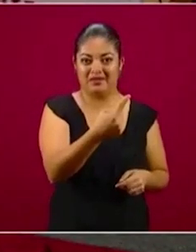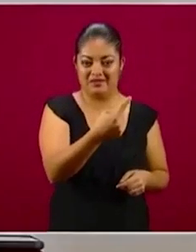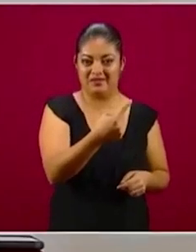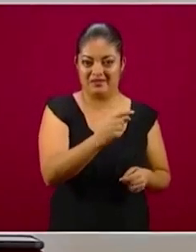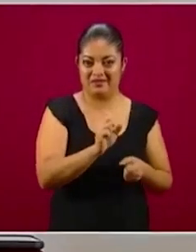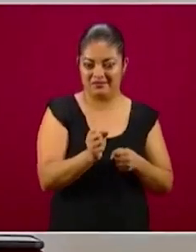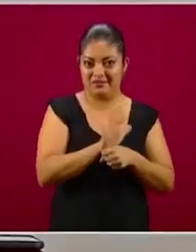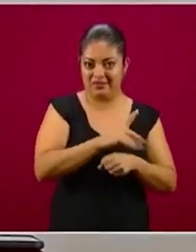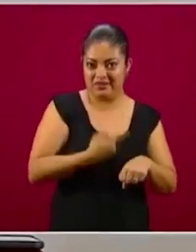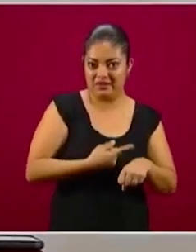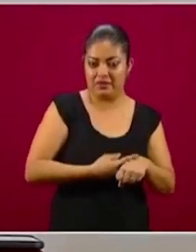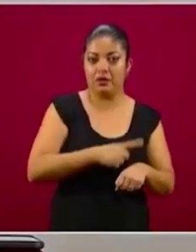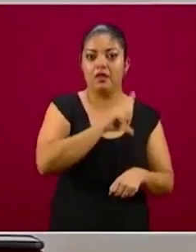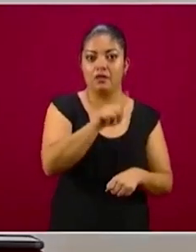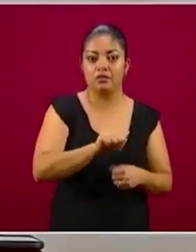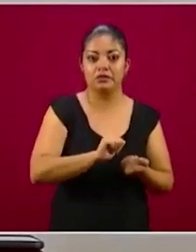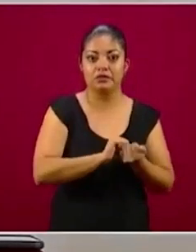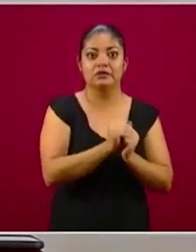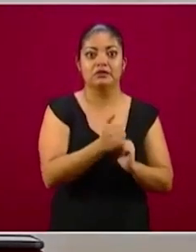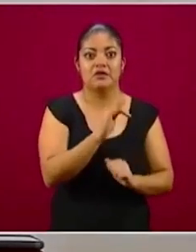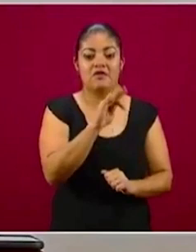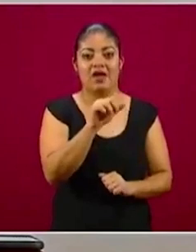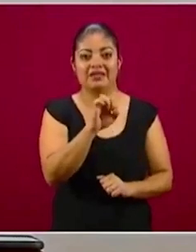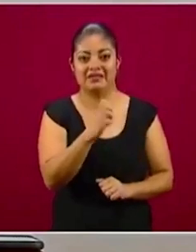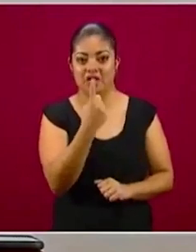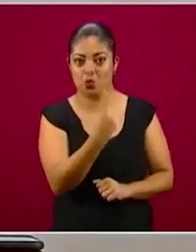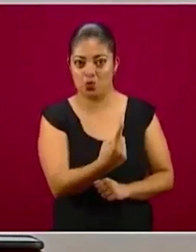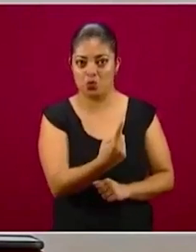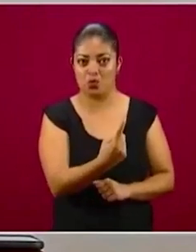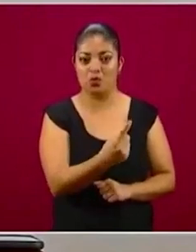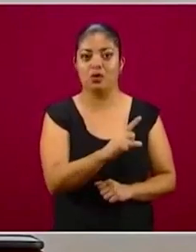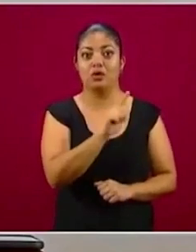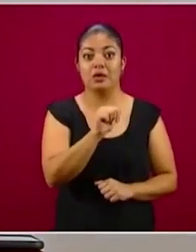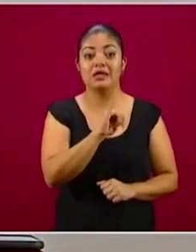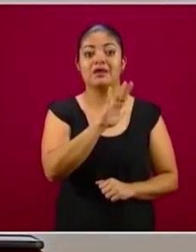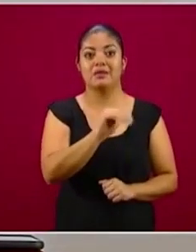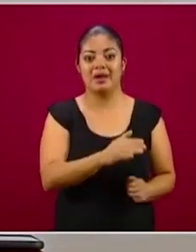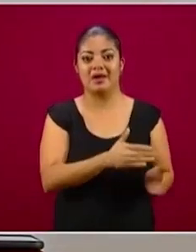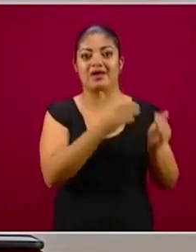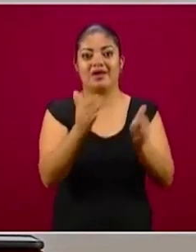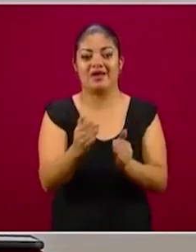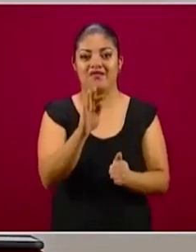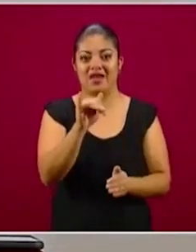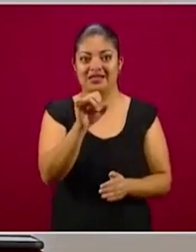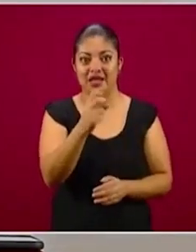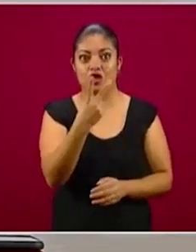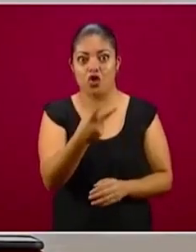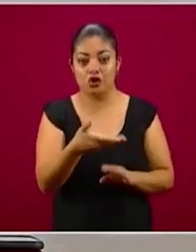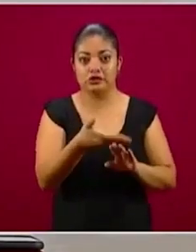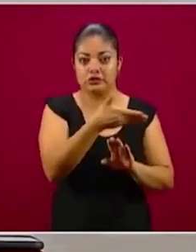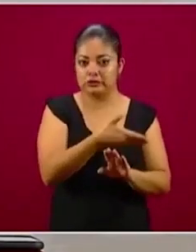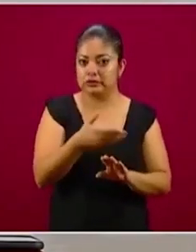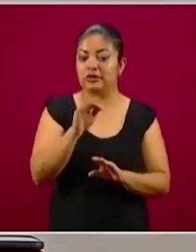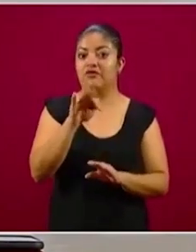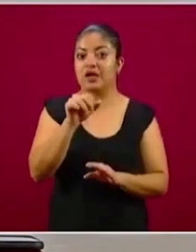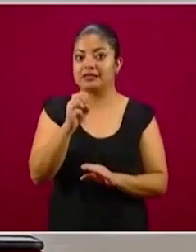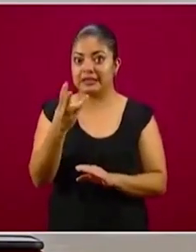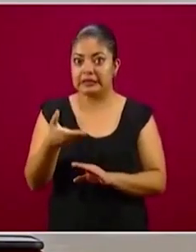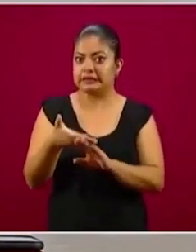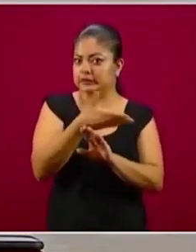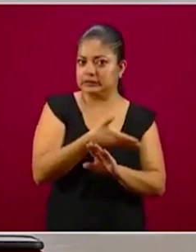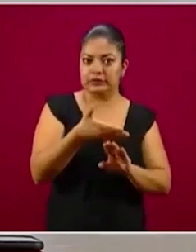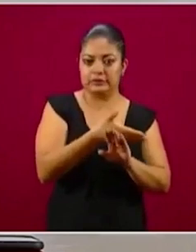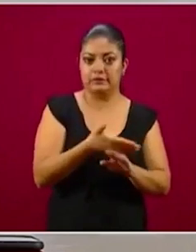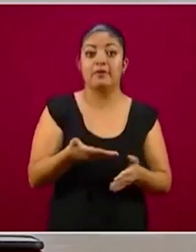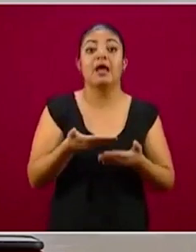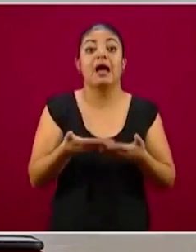entramos formalmente a toda la fase 1, cuando íbamos a pasar a la 2, cuando íbamos a pasar a la fase 3, etcétera. Y ahora